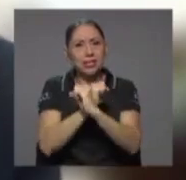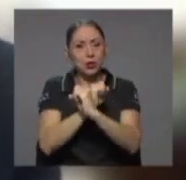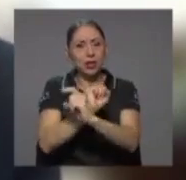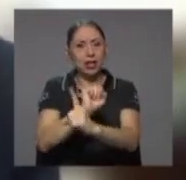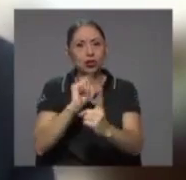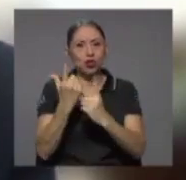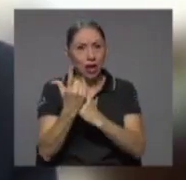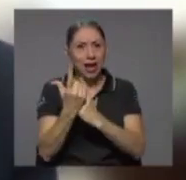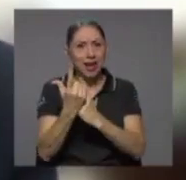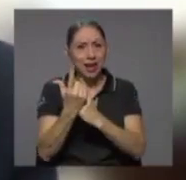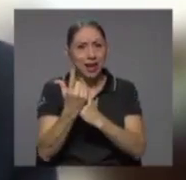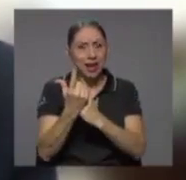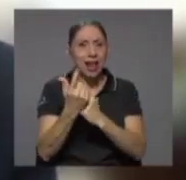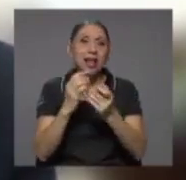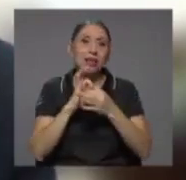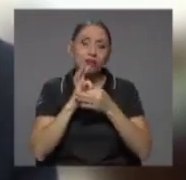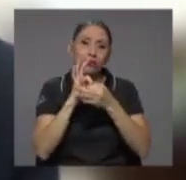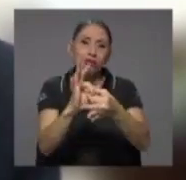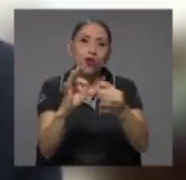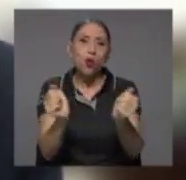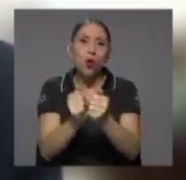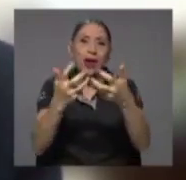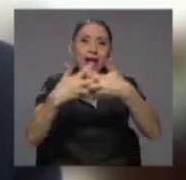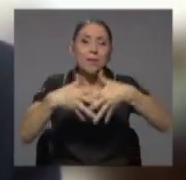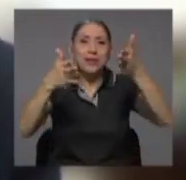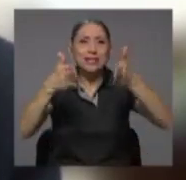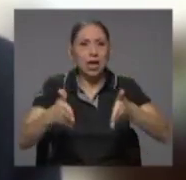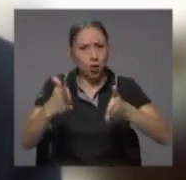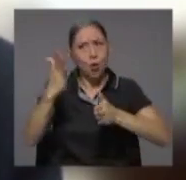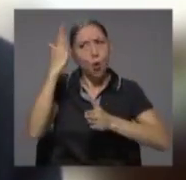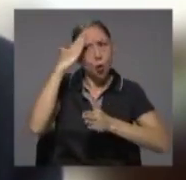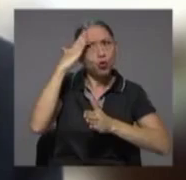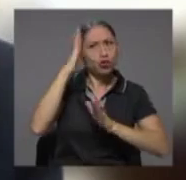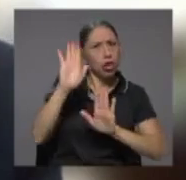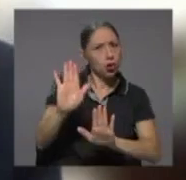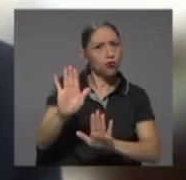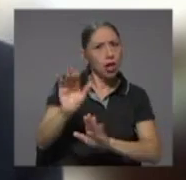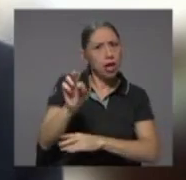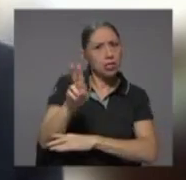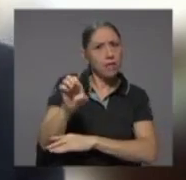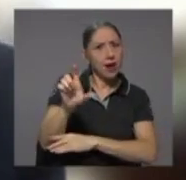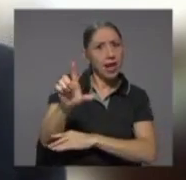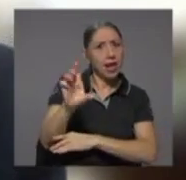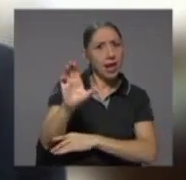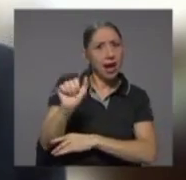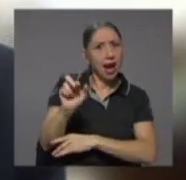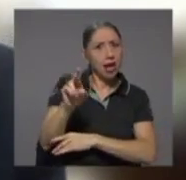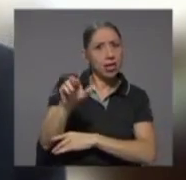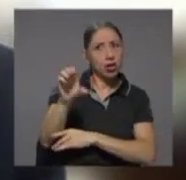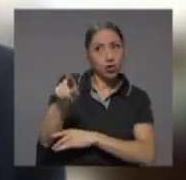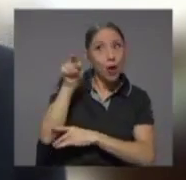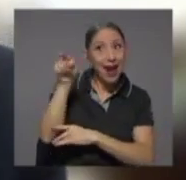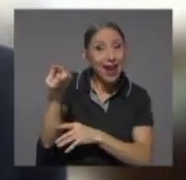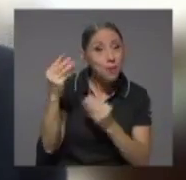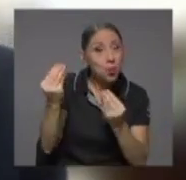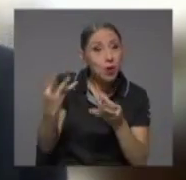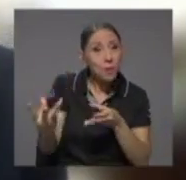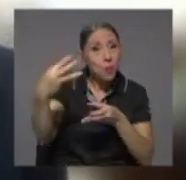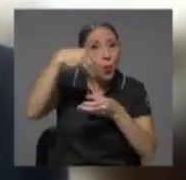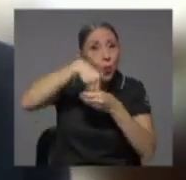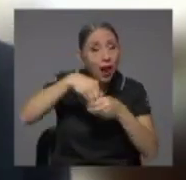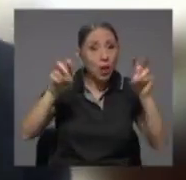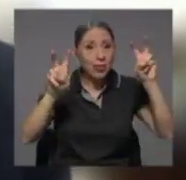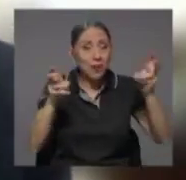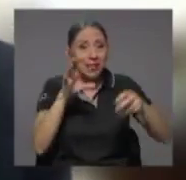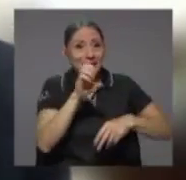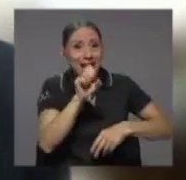con un empresario muy conocido que era don Rafael Carrillo que había estado muy involucrado en los temas de la caja del seguro social,